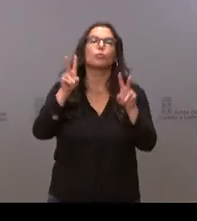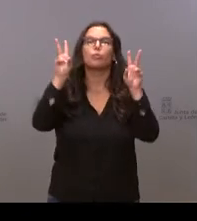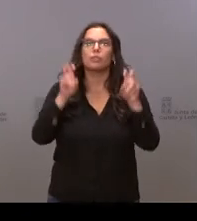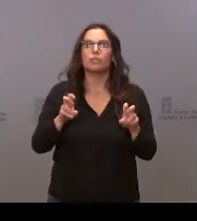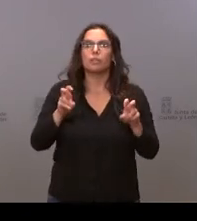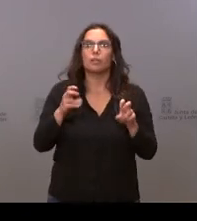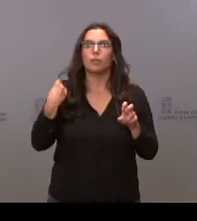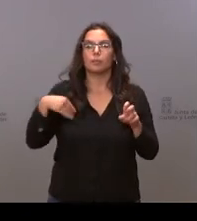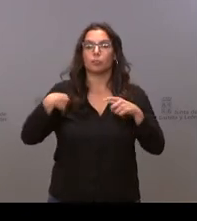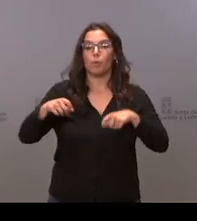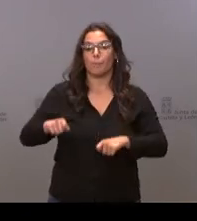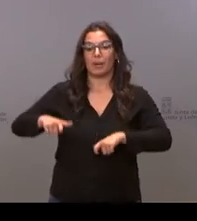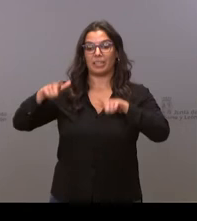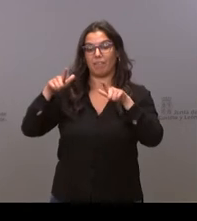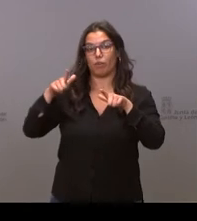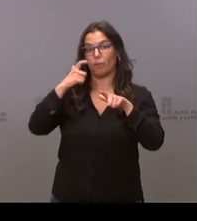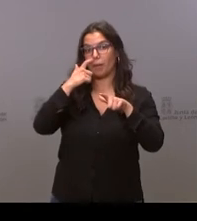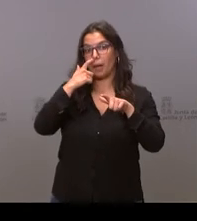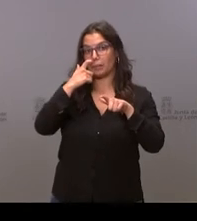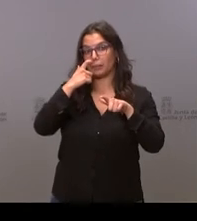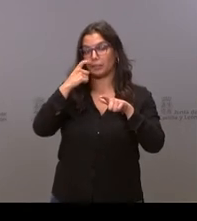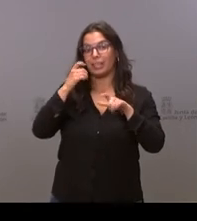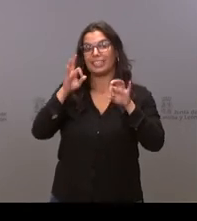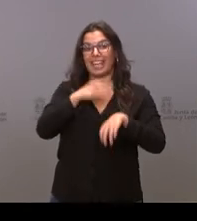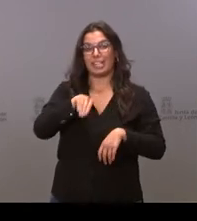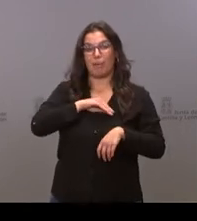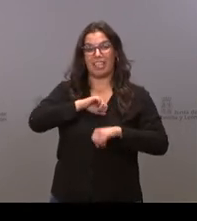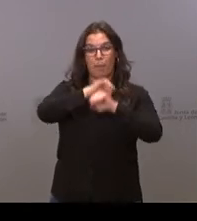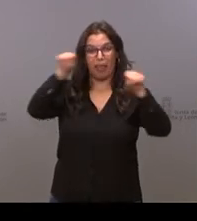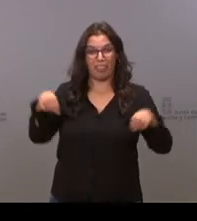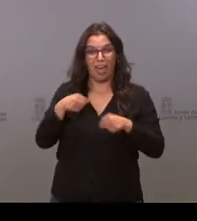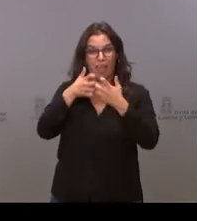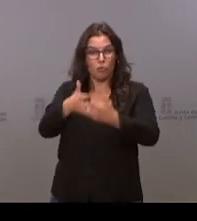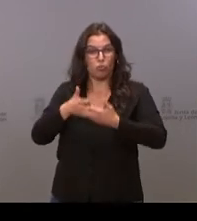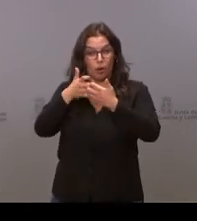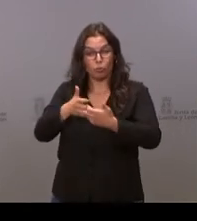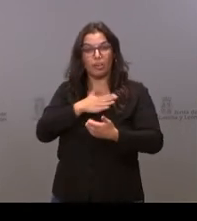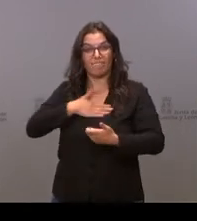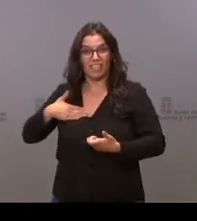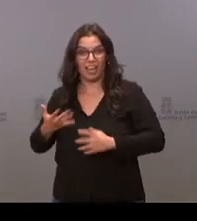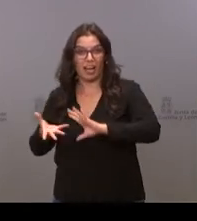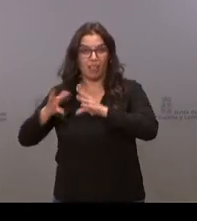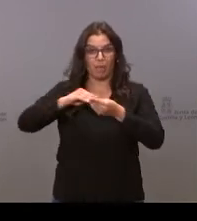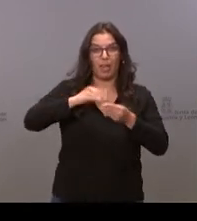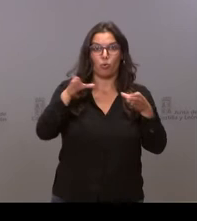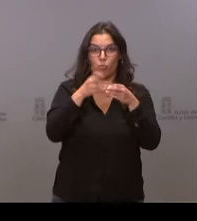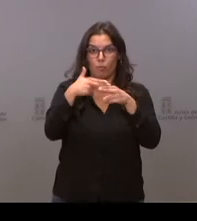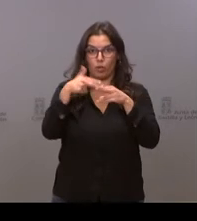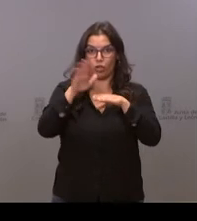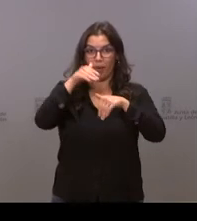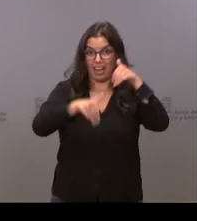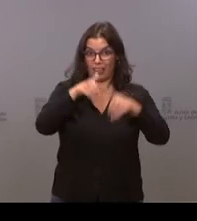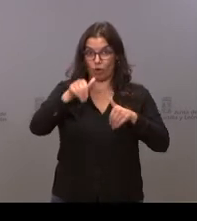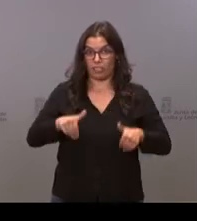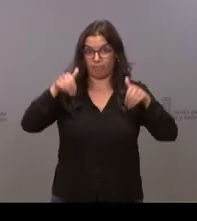política de las plataformas de la España vaciada y bueno el dato que le pido siempre las